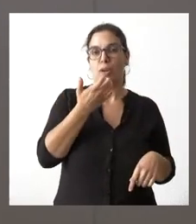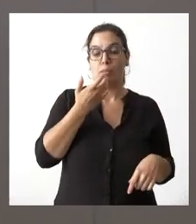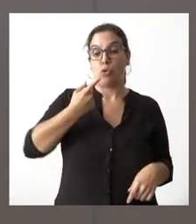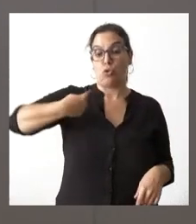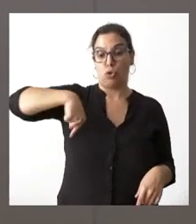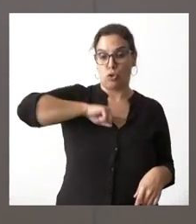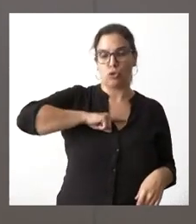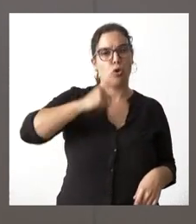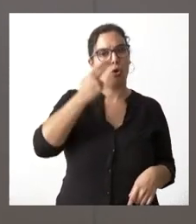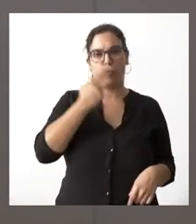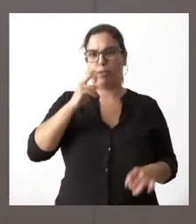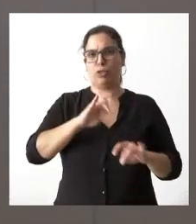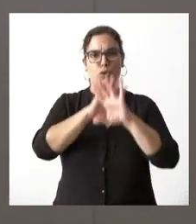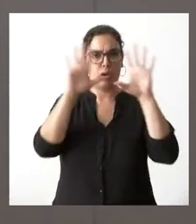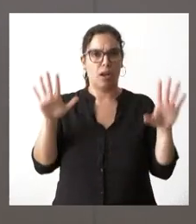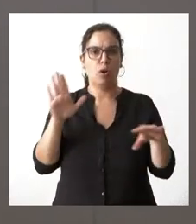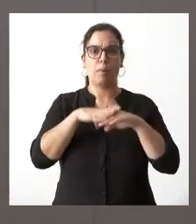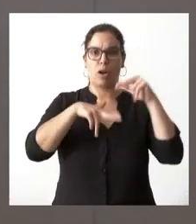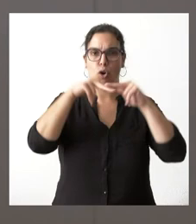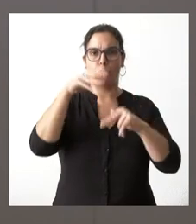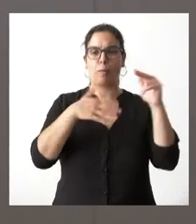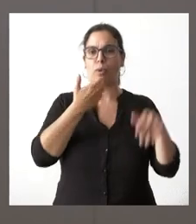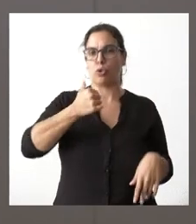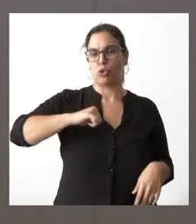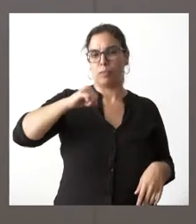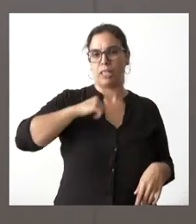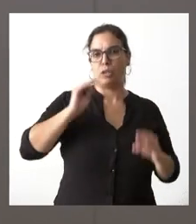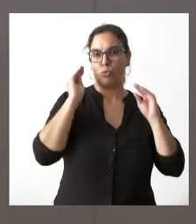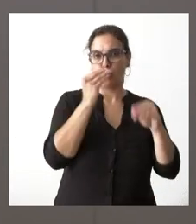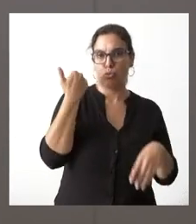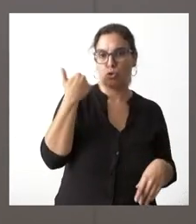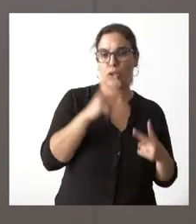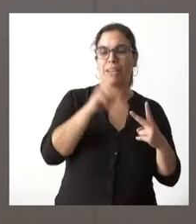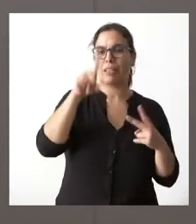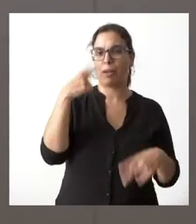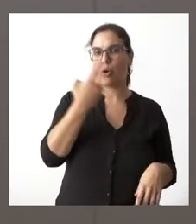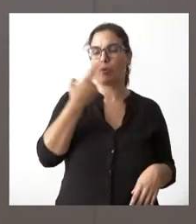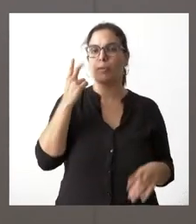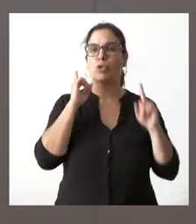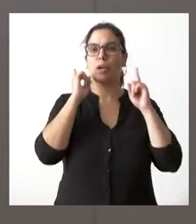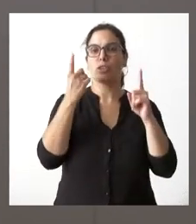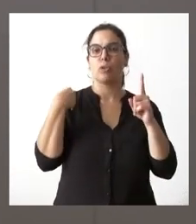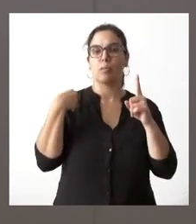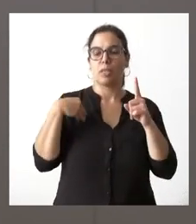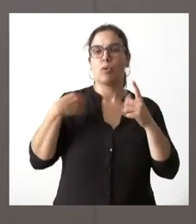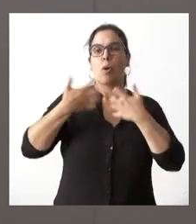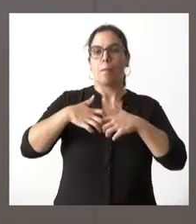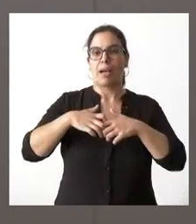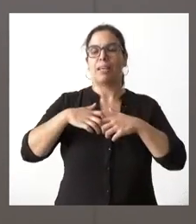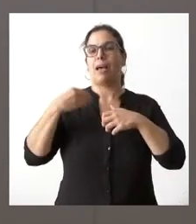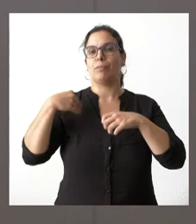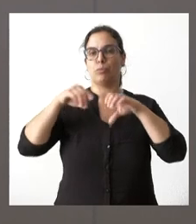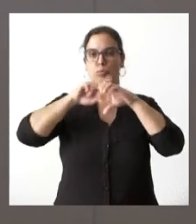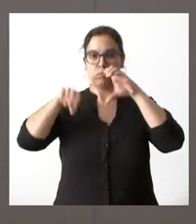reafirmamos nuestro compromiso con las obras del hospital Santa Bárbara y reafirmamos nuestro compromiso en este caso con el acelerador lineal y con la radioterapia